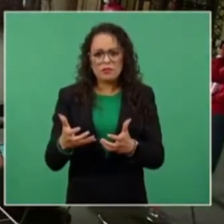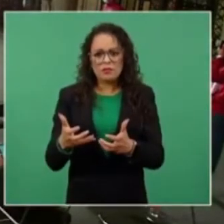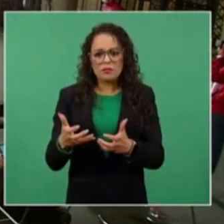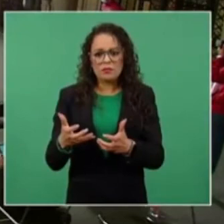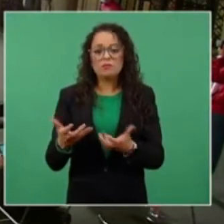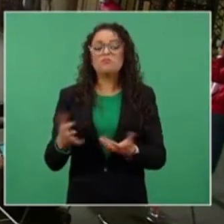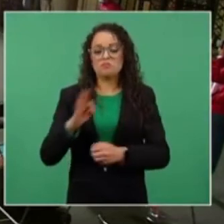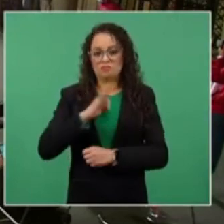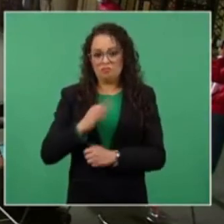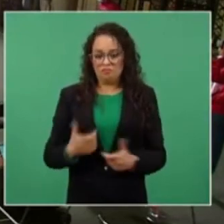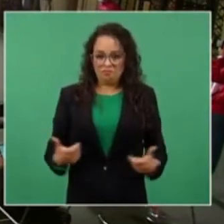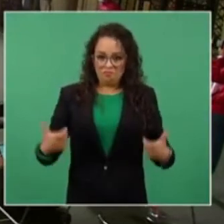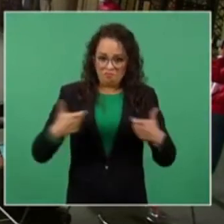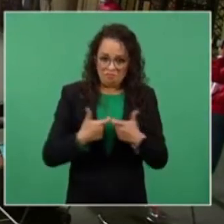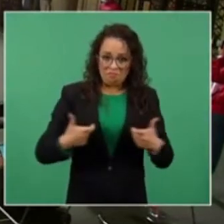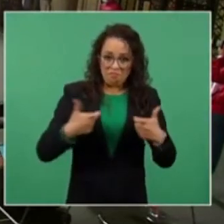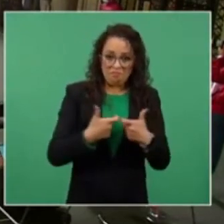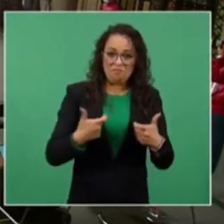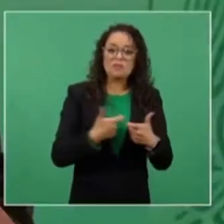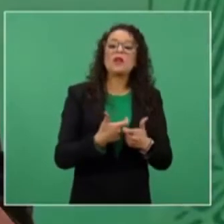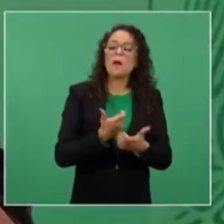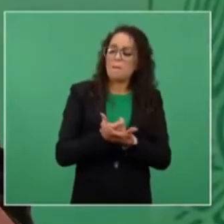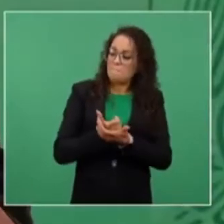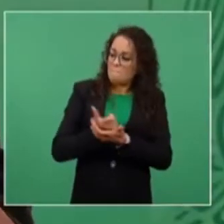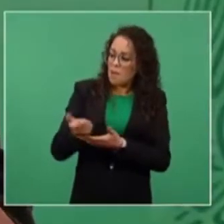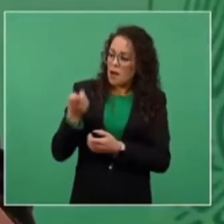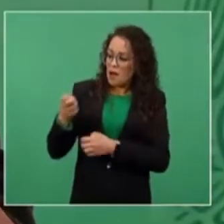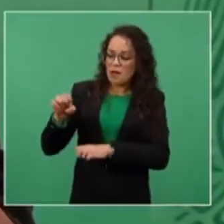para pagarles y en una de esas hasta